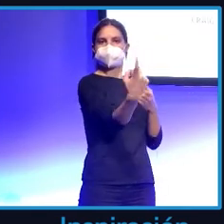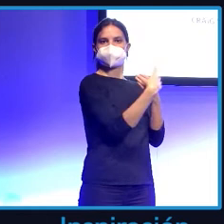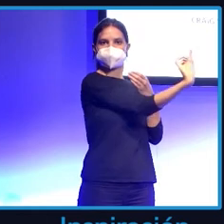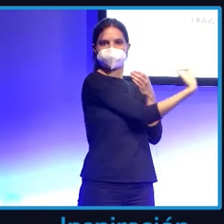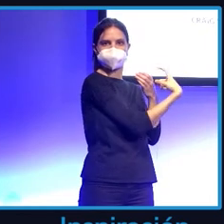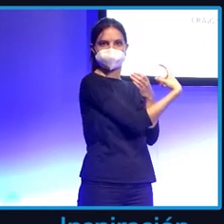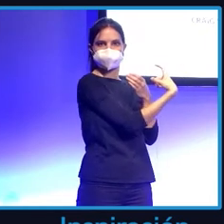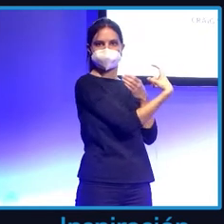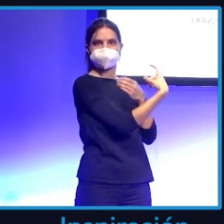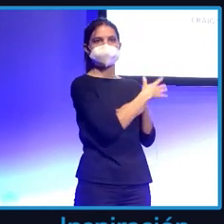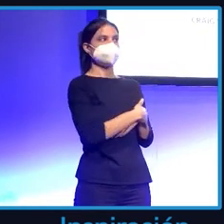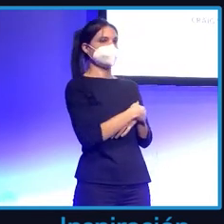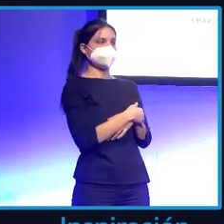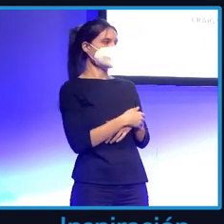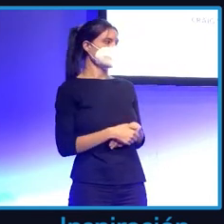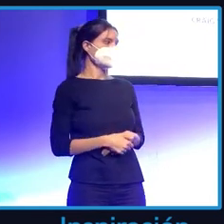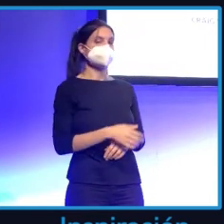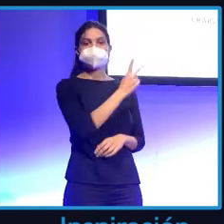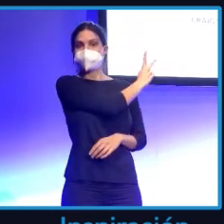A Craig y a Ira.